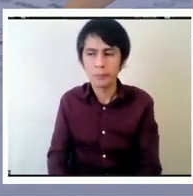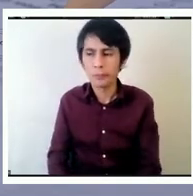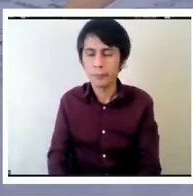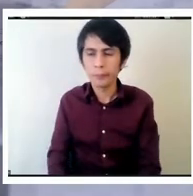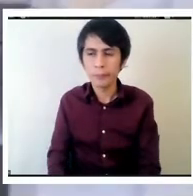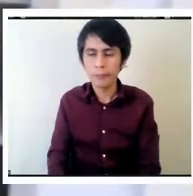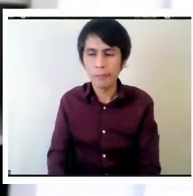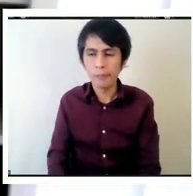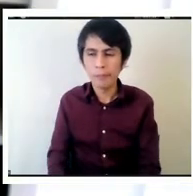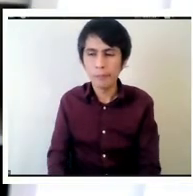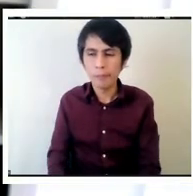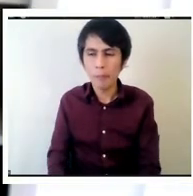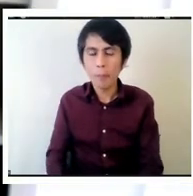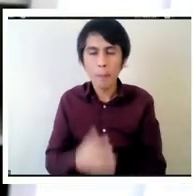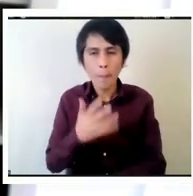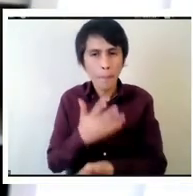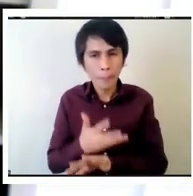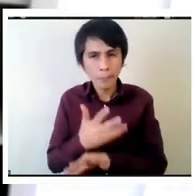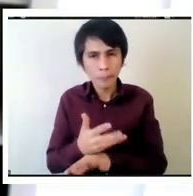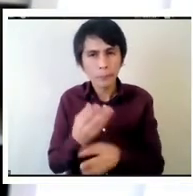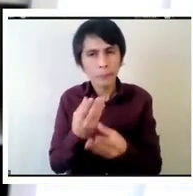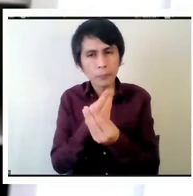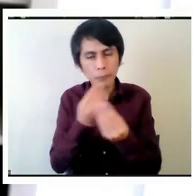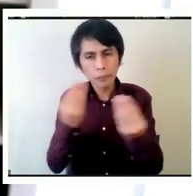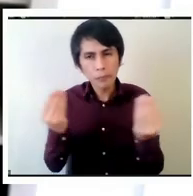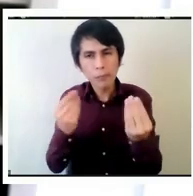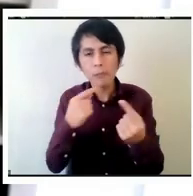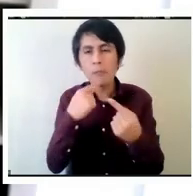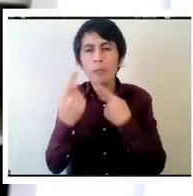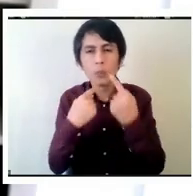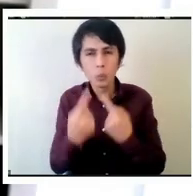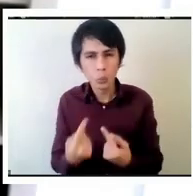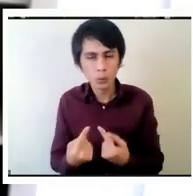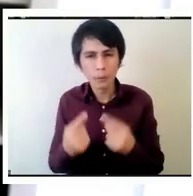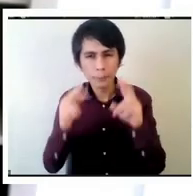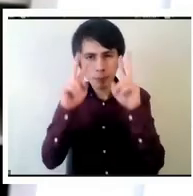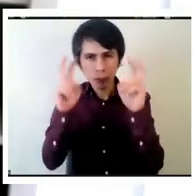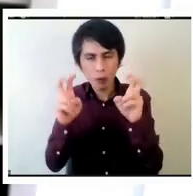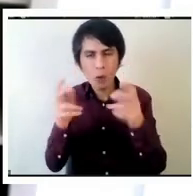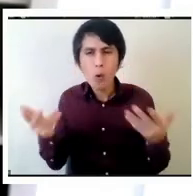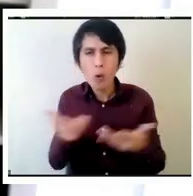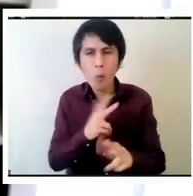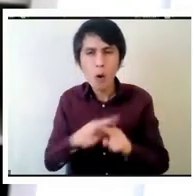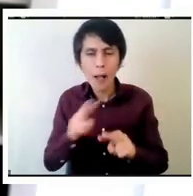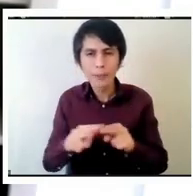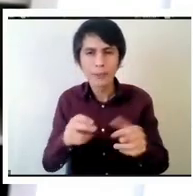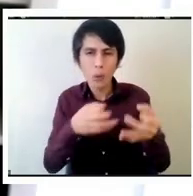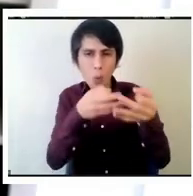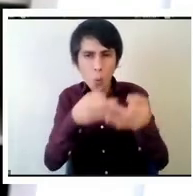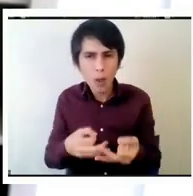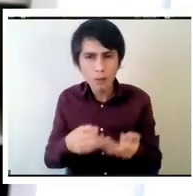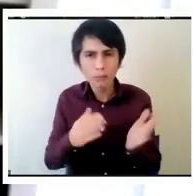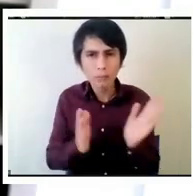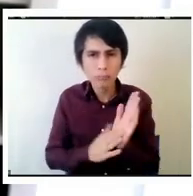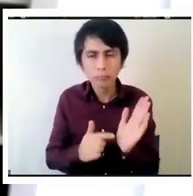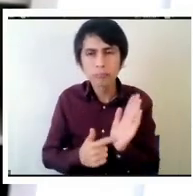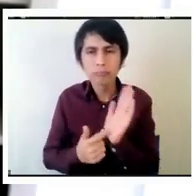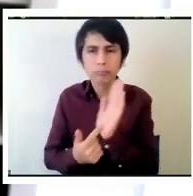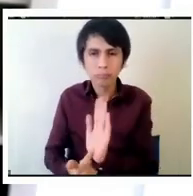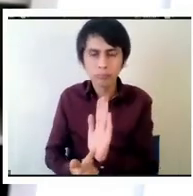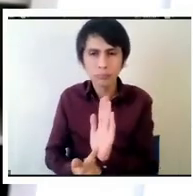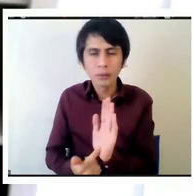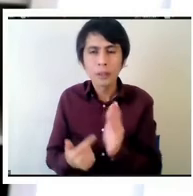ahora hay muchas preguntas respecto de cómo la rendición de cuentas o la lógica de la rendición de cuentas podría